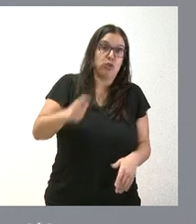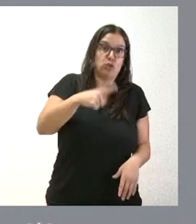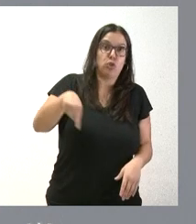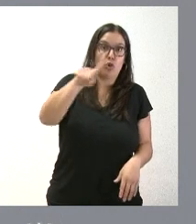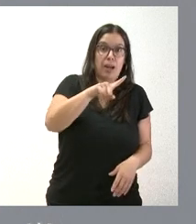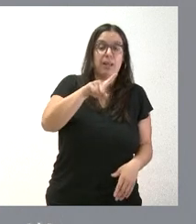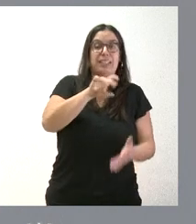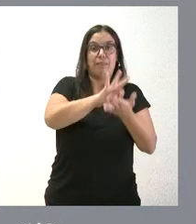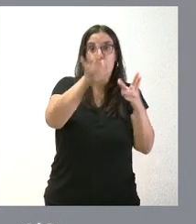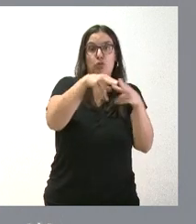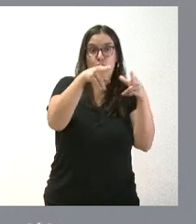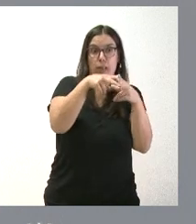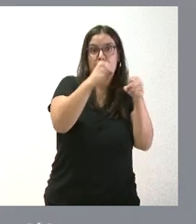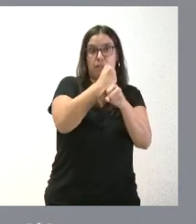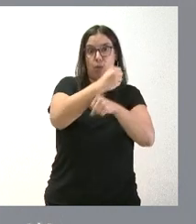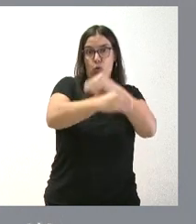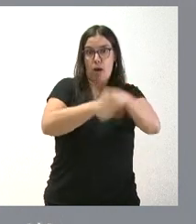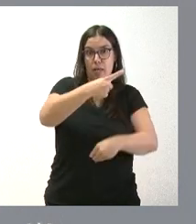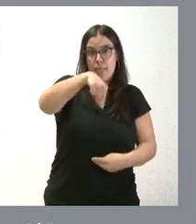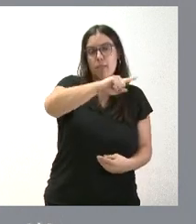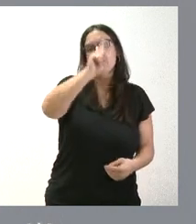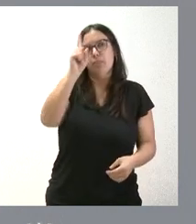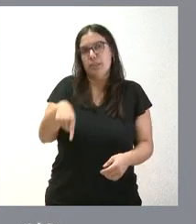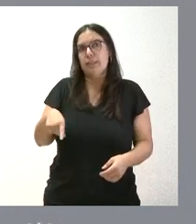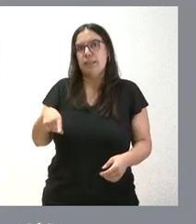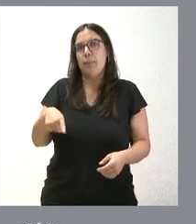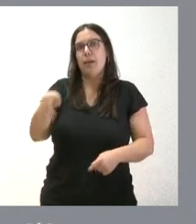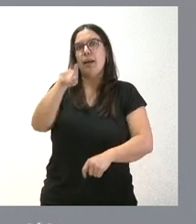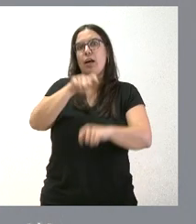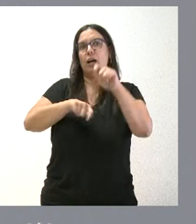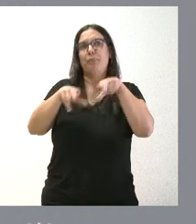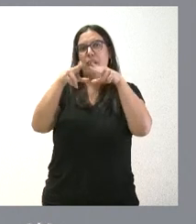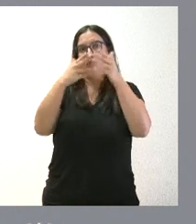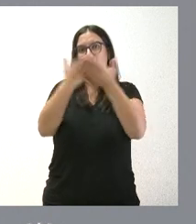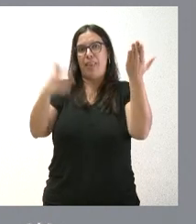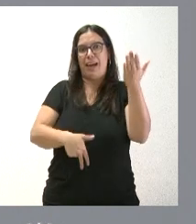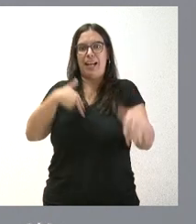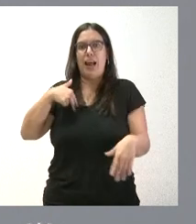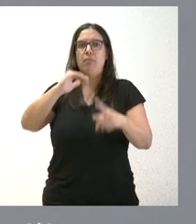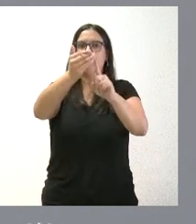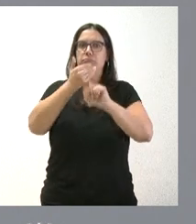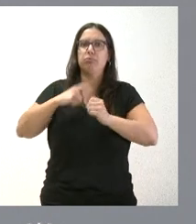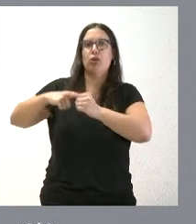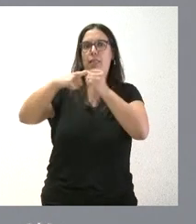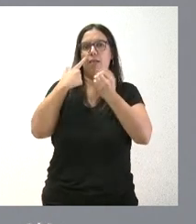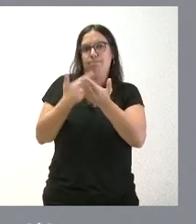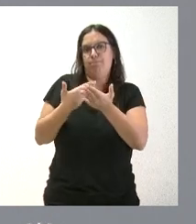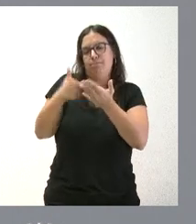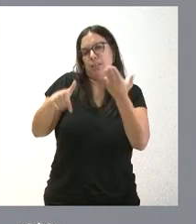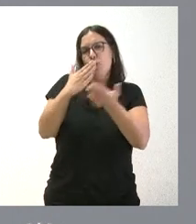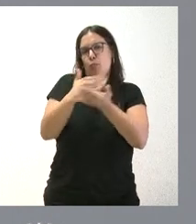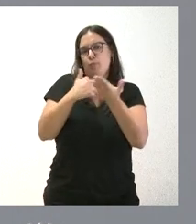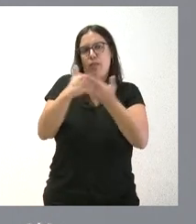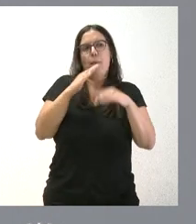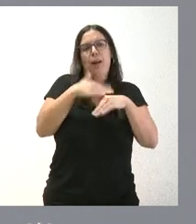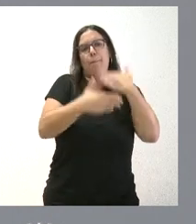de los servicios sociales la tarea que realizan los dos menores, sino también a la sociedad en general la acogida y solidaridad que muestra en nuestra comunidad autónoma con todo